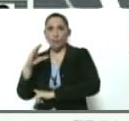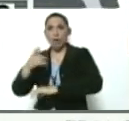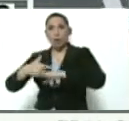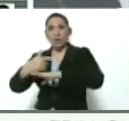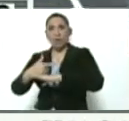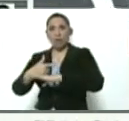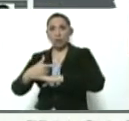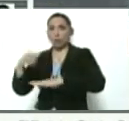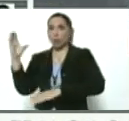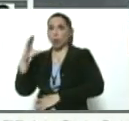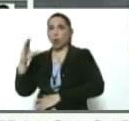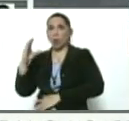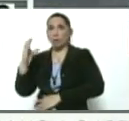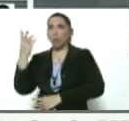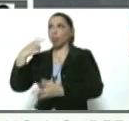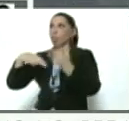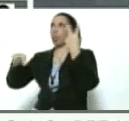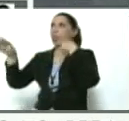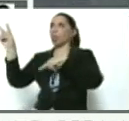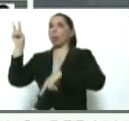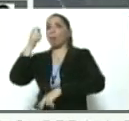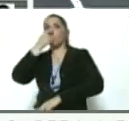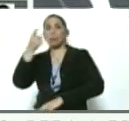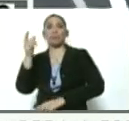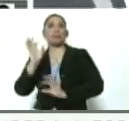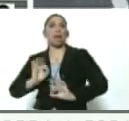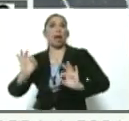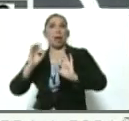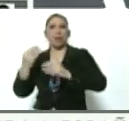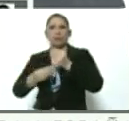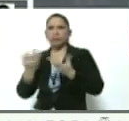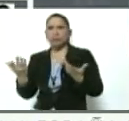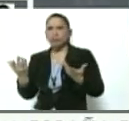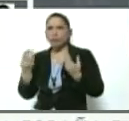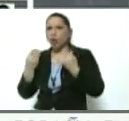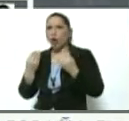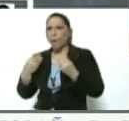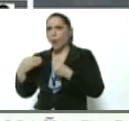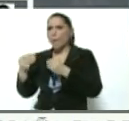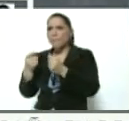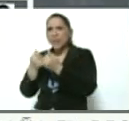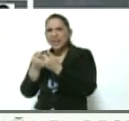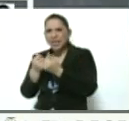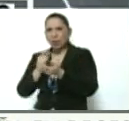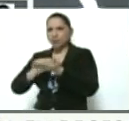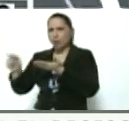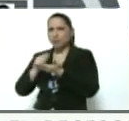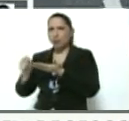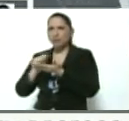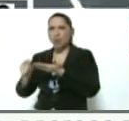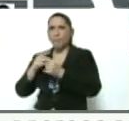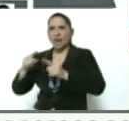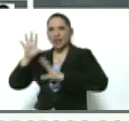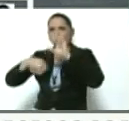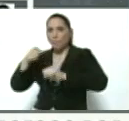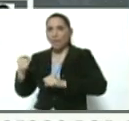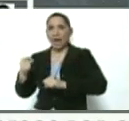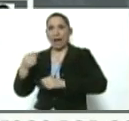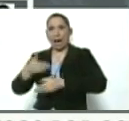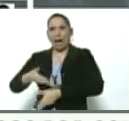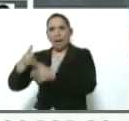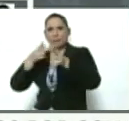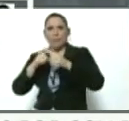de Colombia se hace la vista gorda al respecto? ¿Cómo es que hay manejo de dinero para comprar armas, para mantener